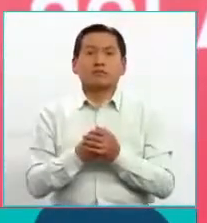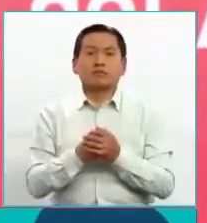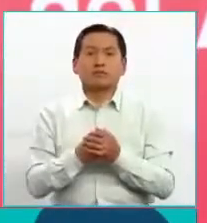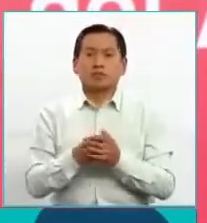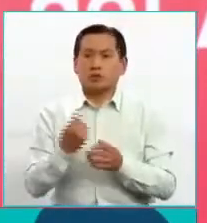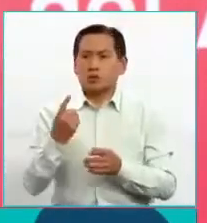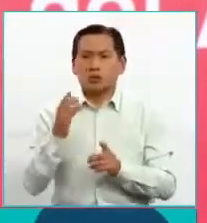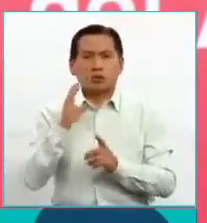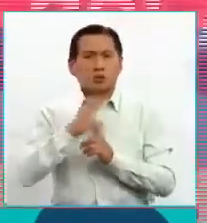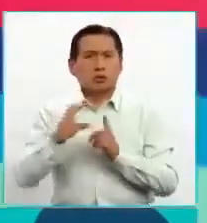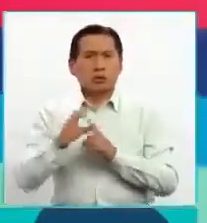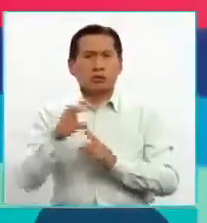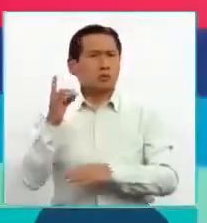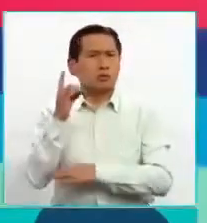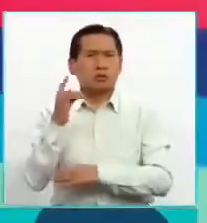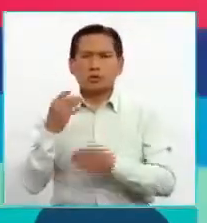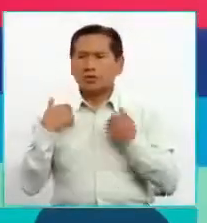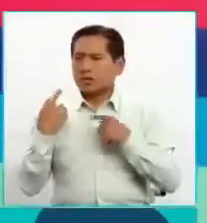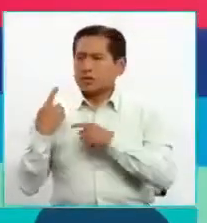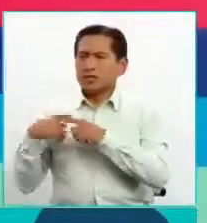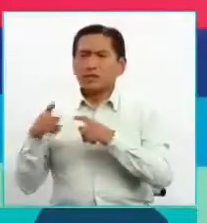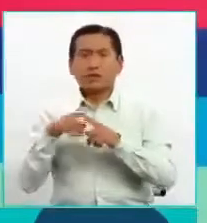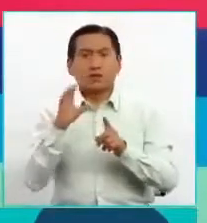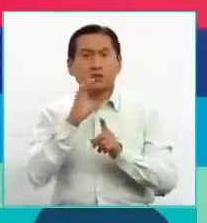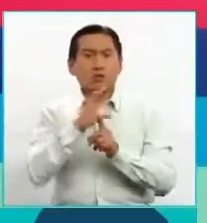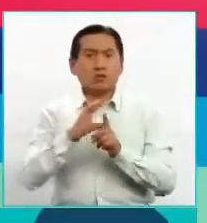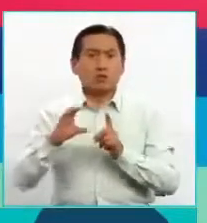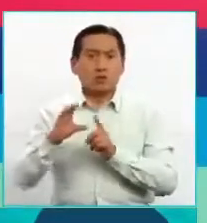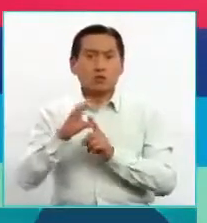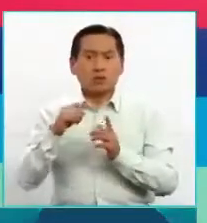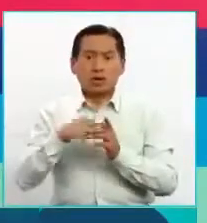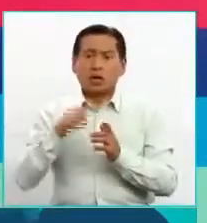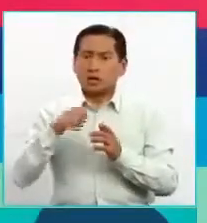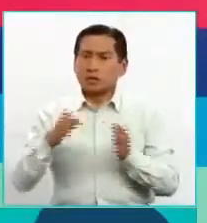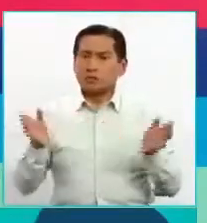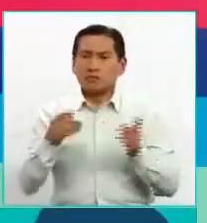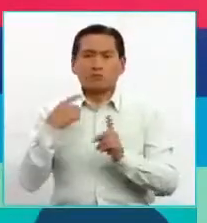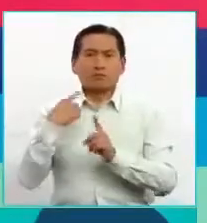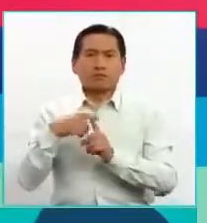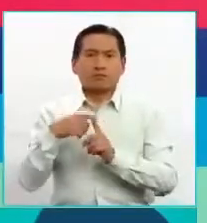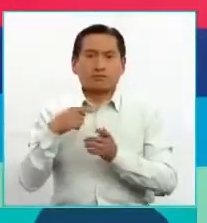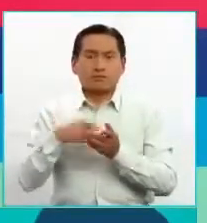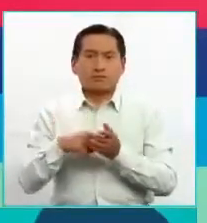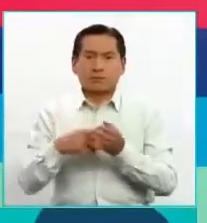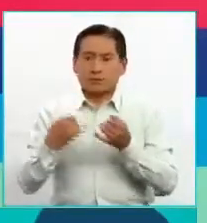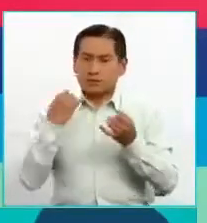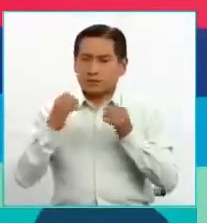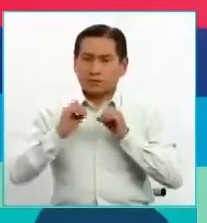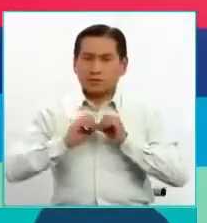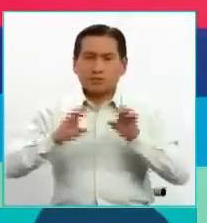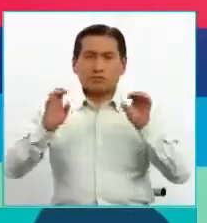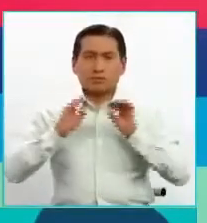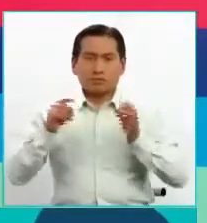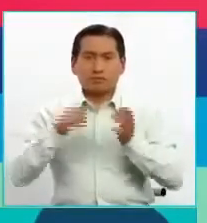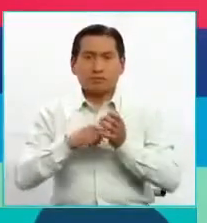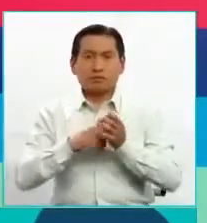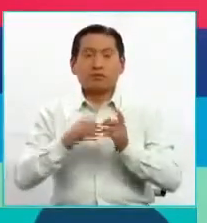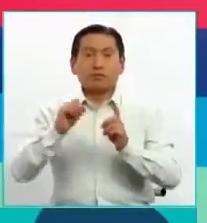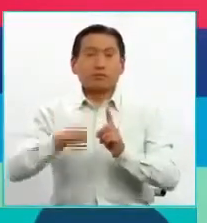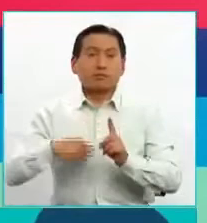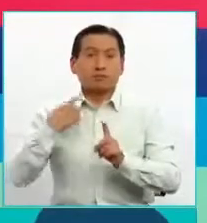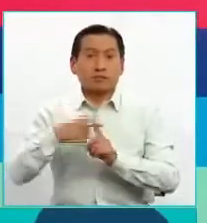sola cultura en Bolivia, hay varias culturas y eso se debe promocionar, difundir, además,